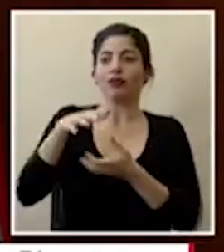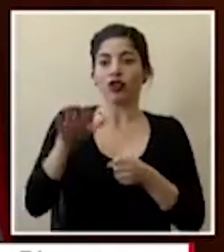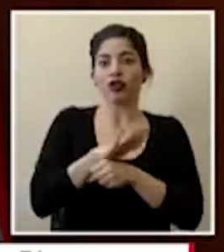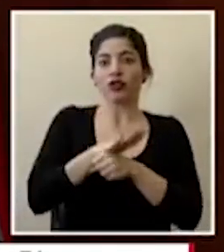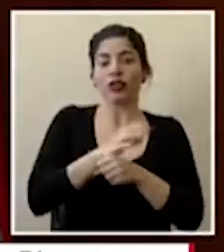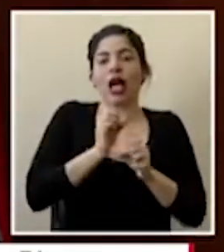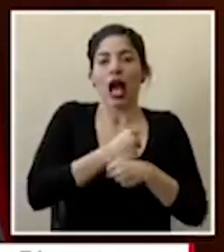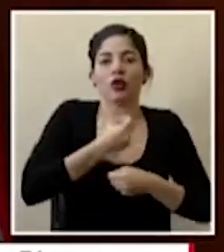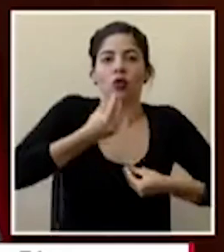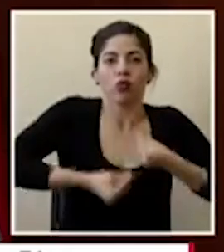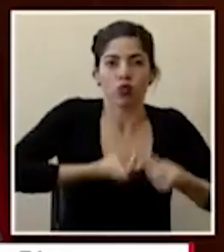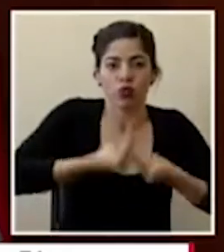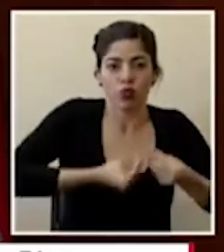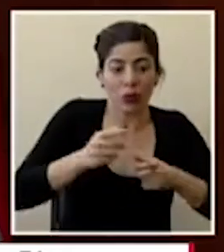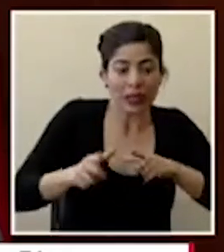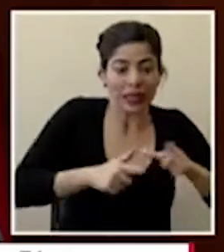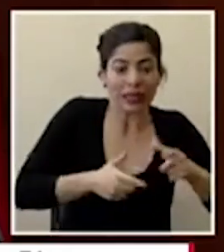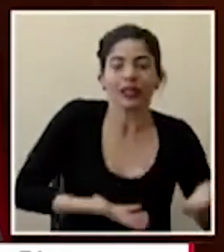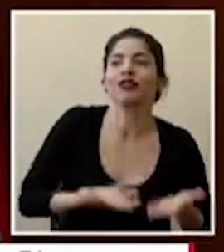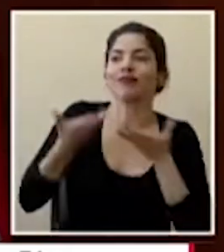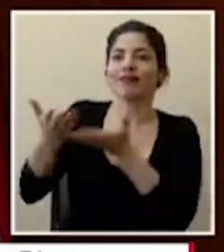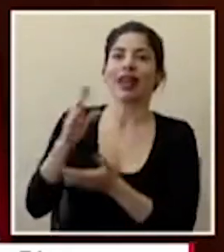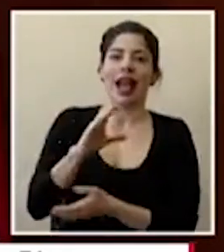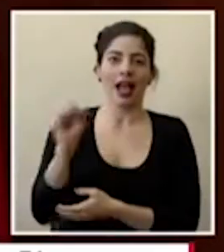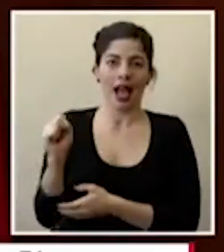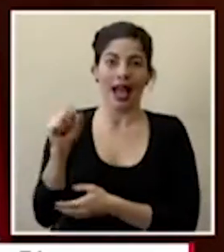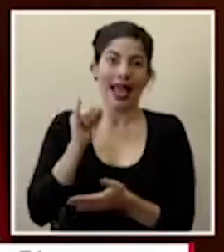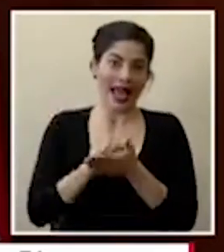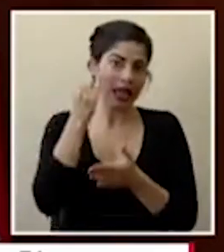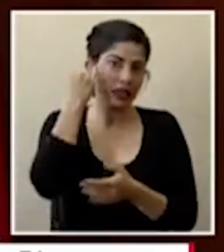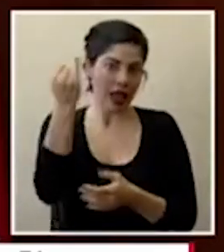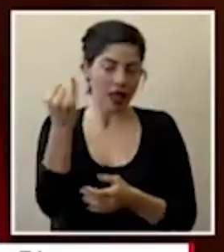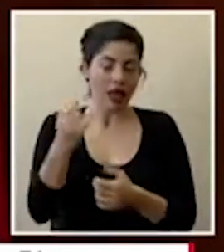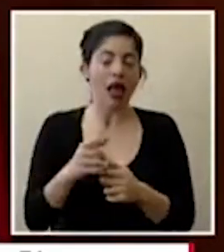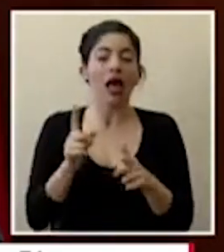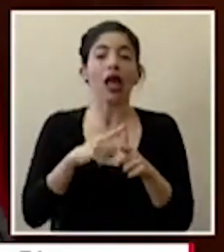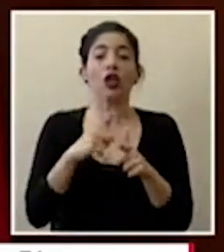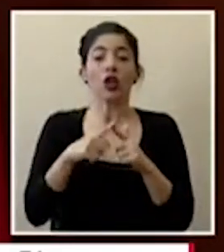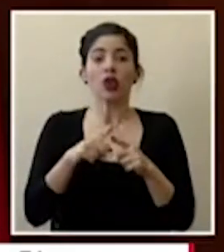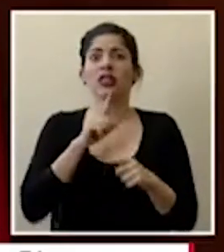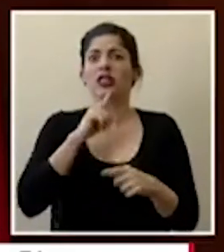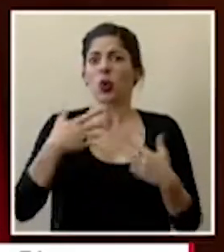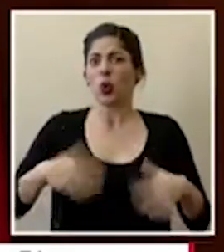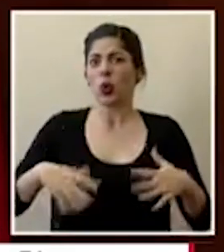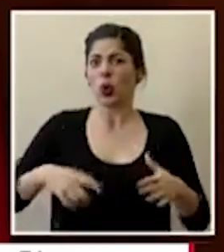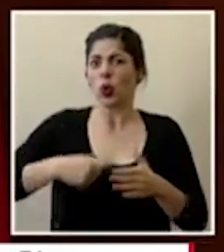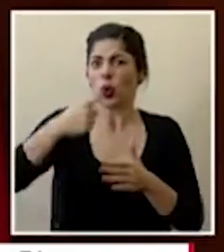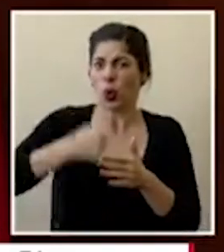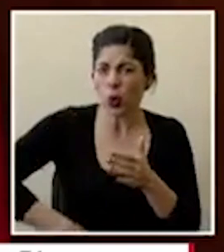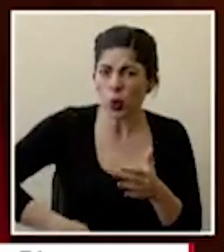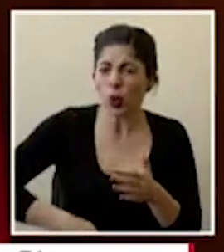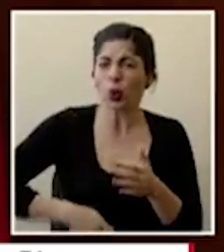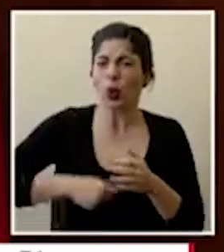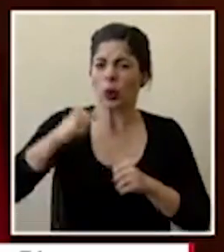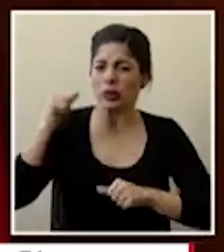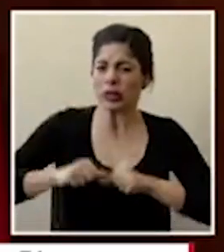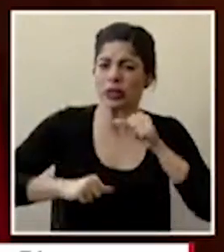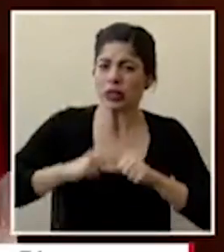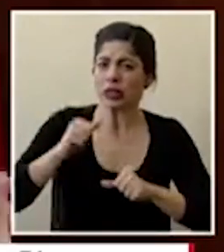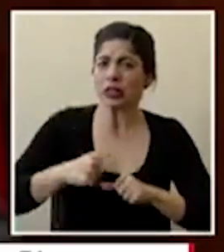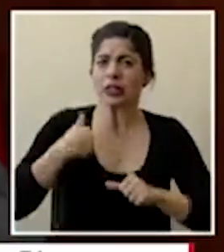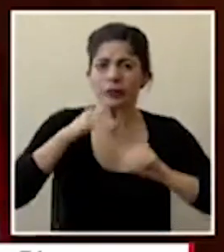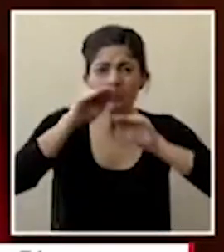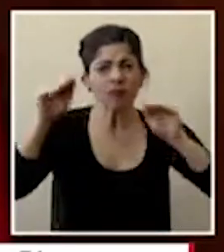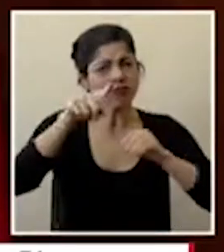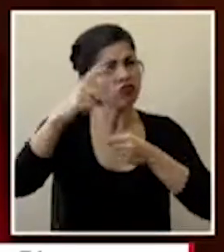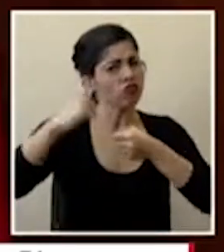producirlo para la casa costarricense del seguro social así es que de una manera ardua y muy vehemente los llamamos a que